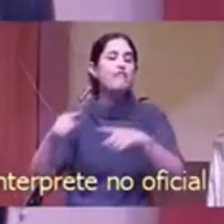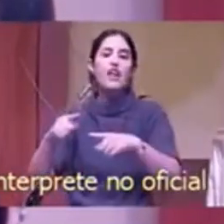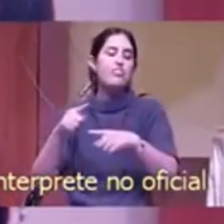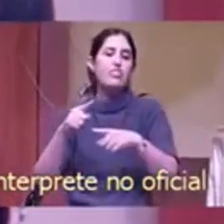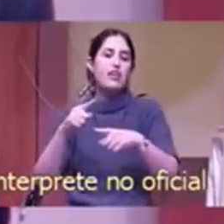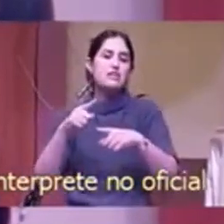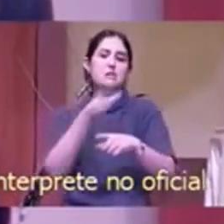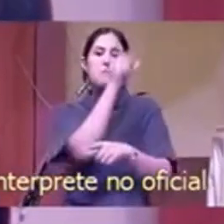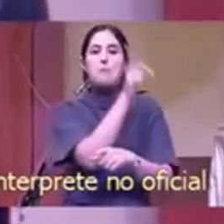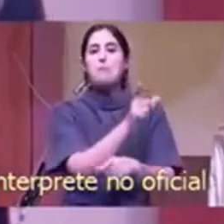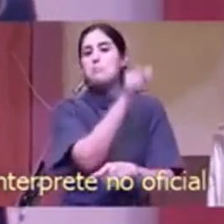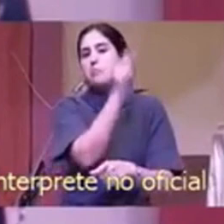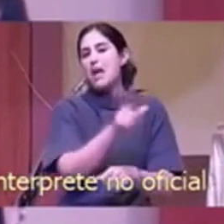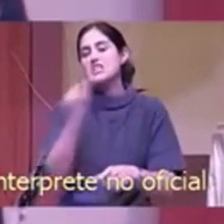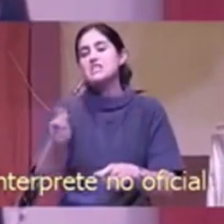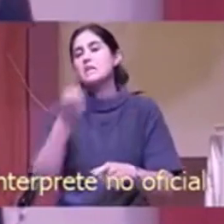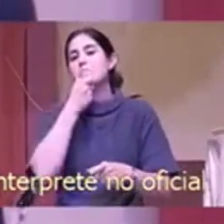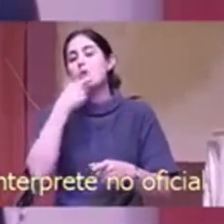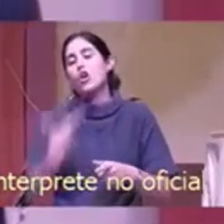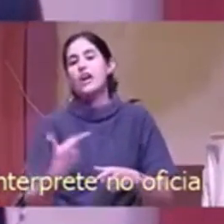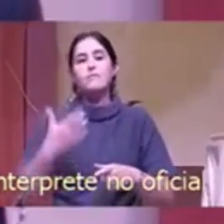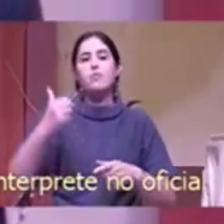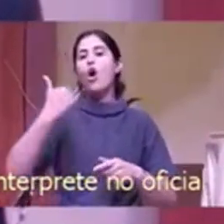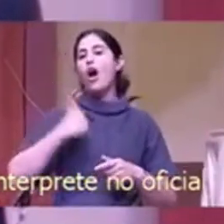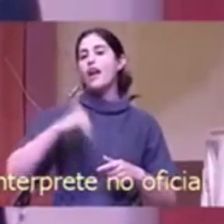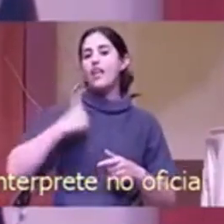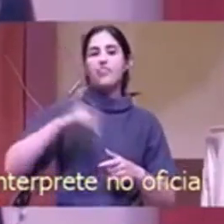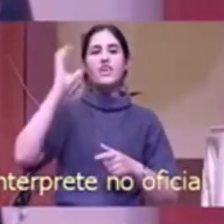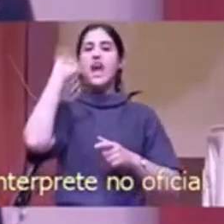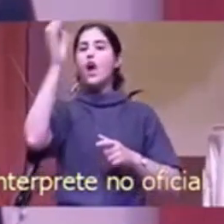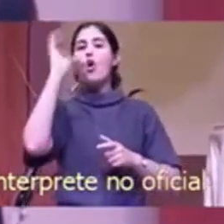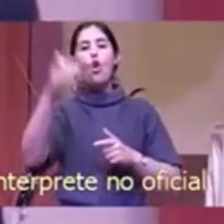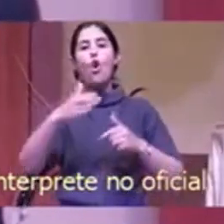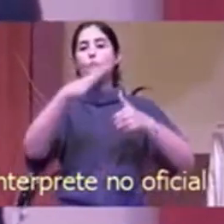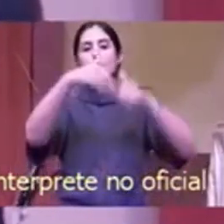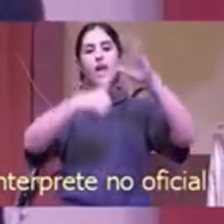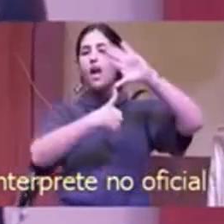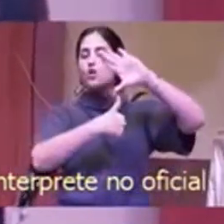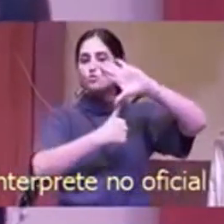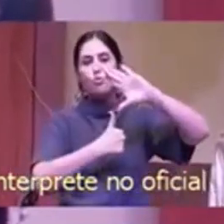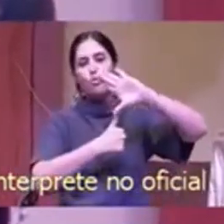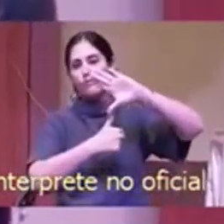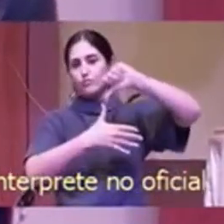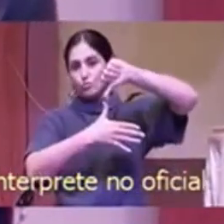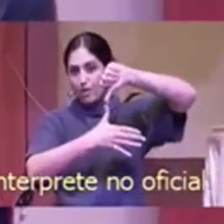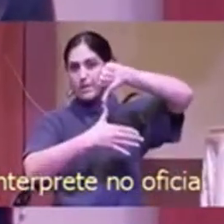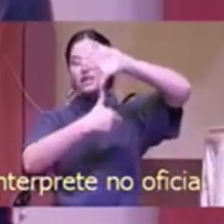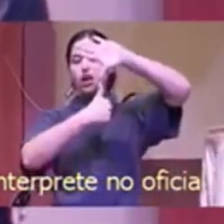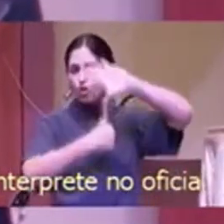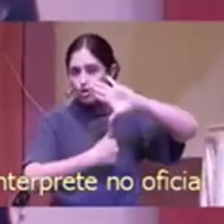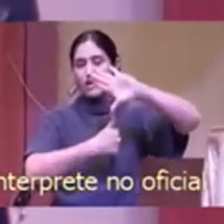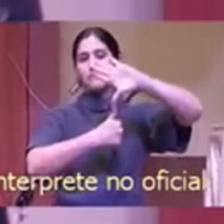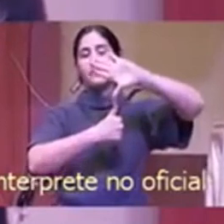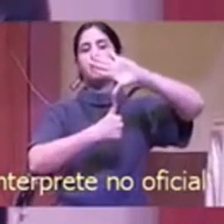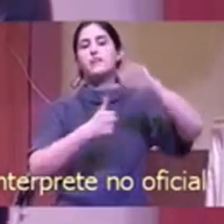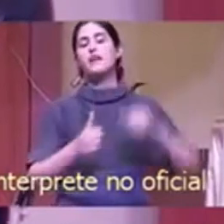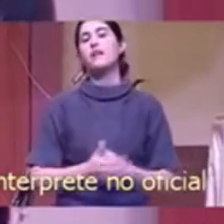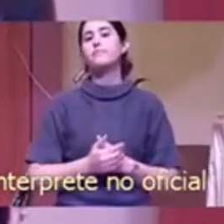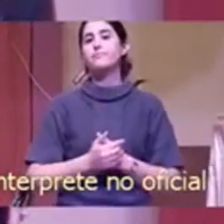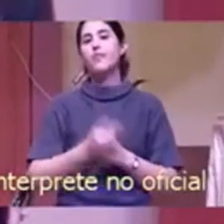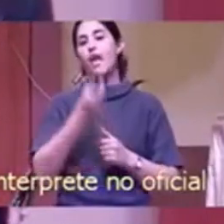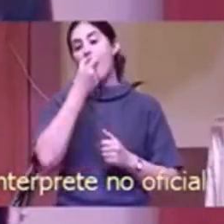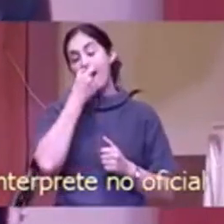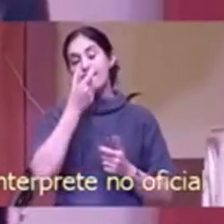Colombia. En Sudamérica. Rusia. La África. Norteamérica.